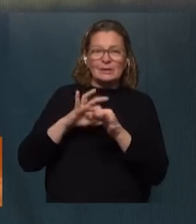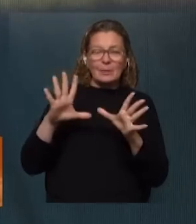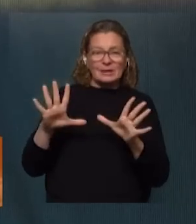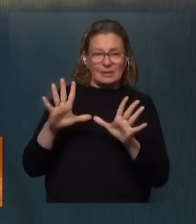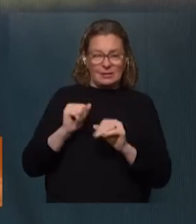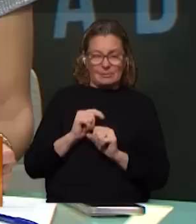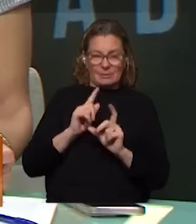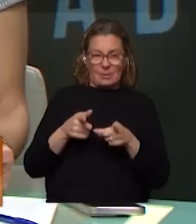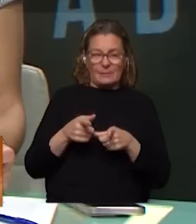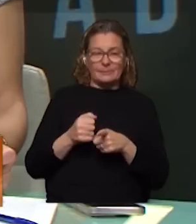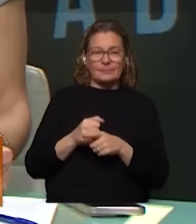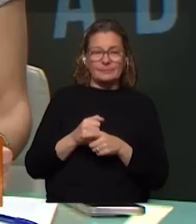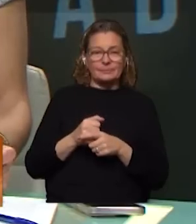clase